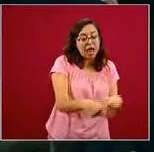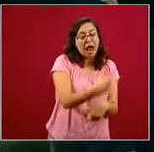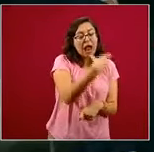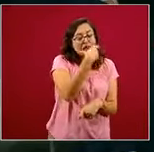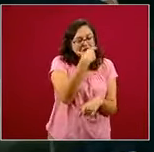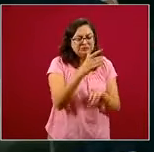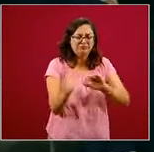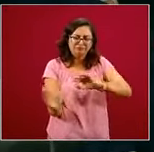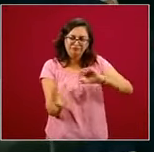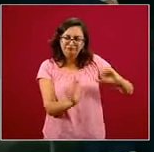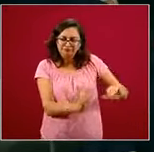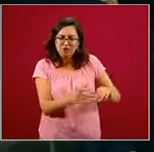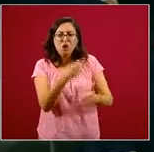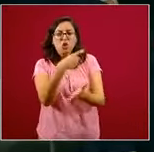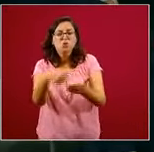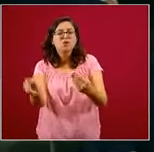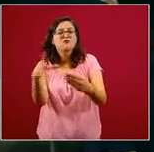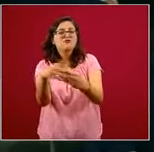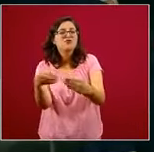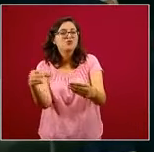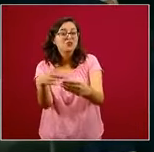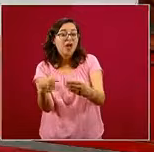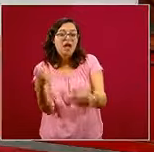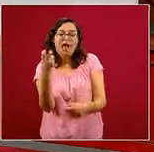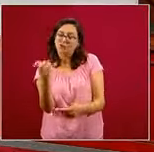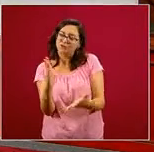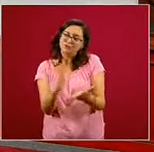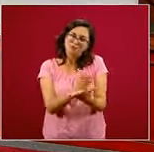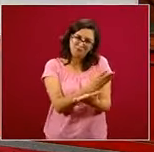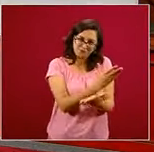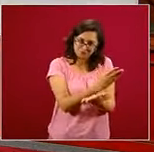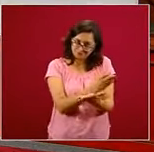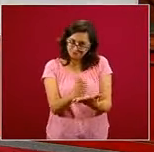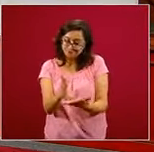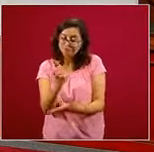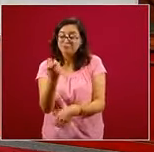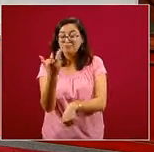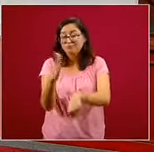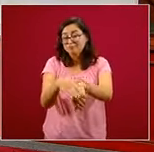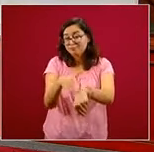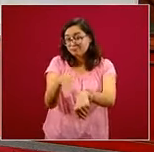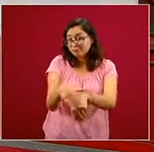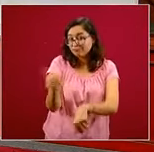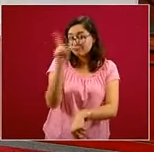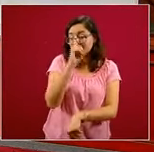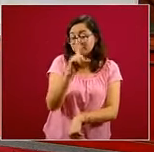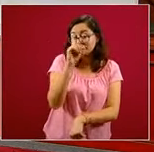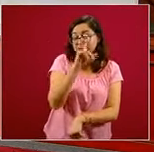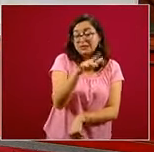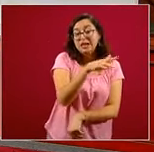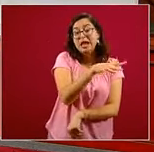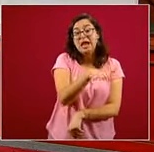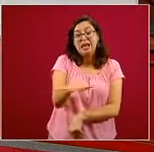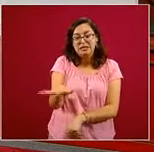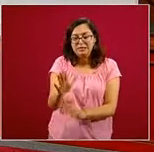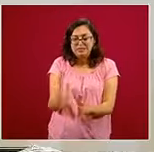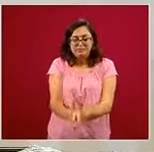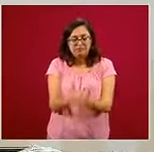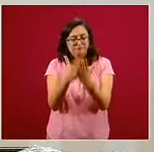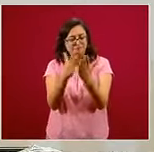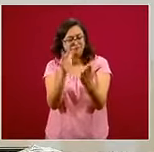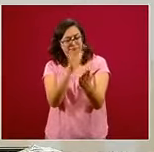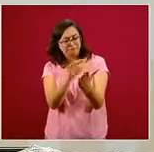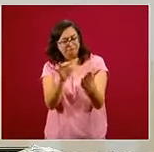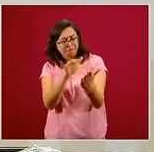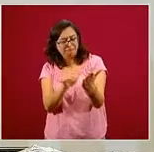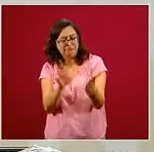galletas, pudieran comprar fruta, ese es el espíritu y es una recomendación general, leyendo el libro hay